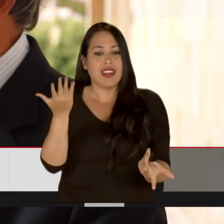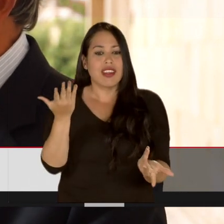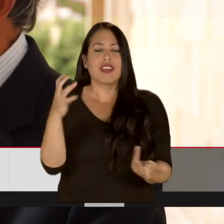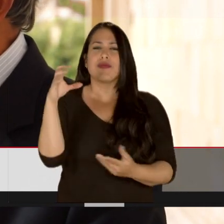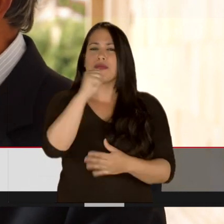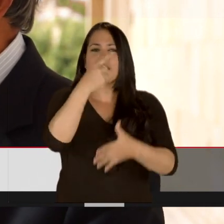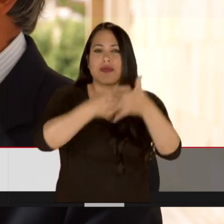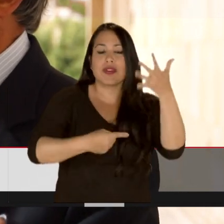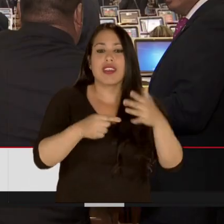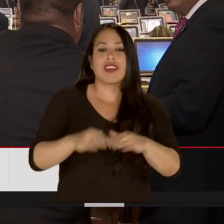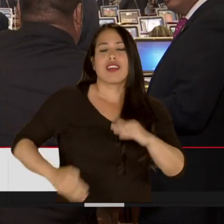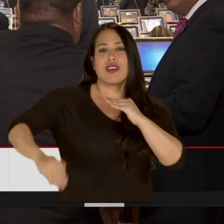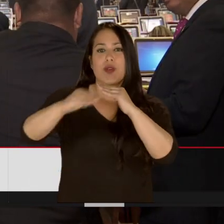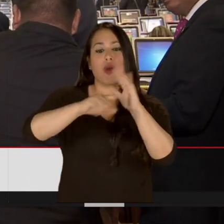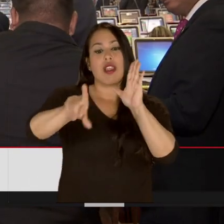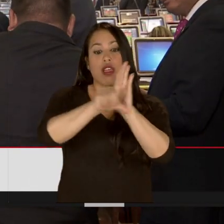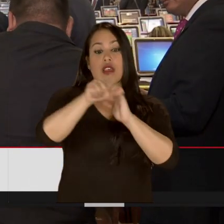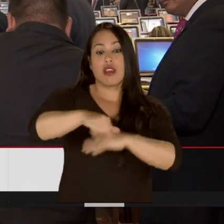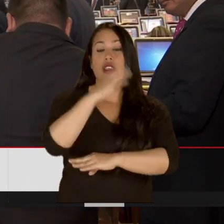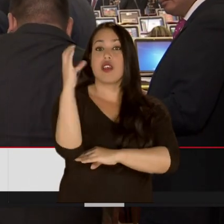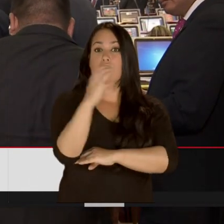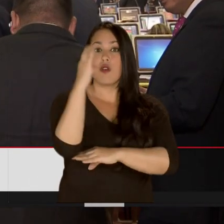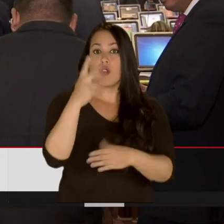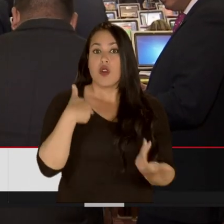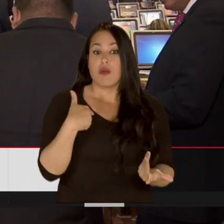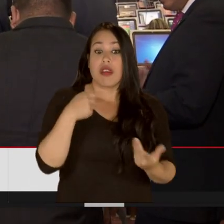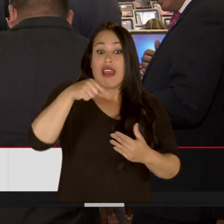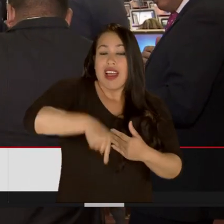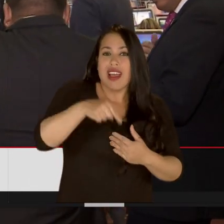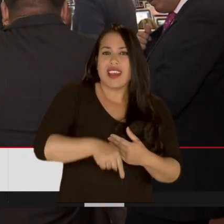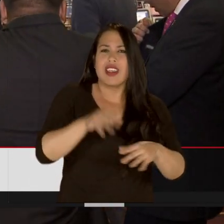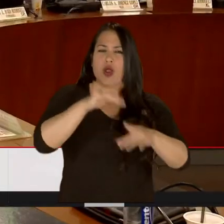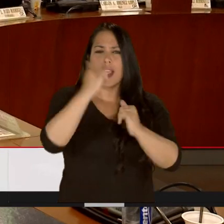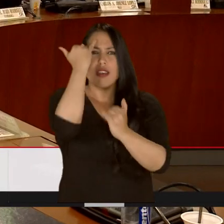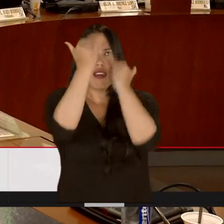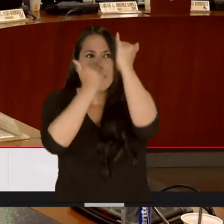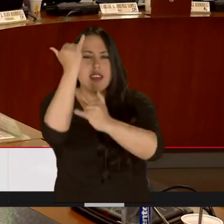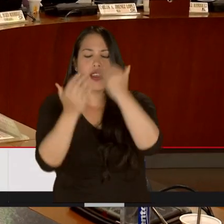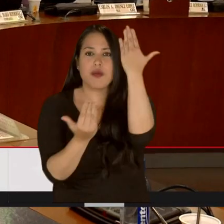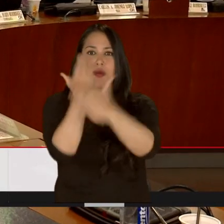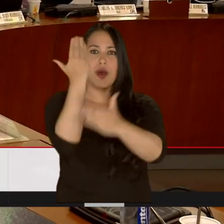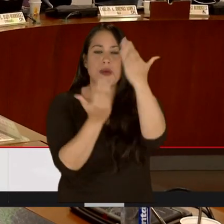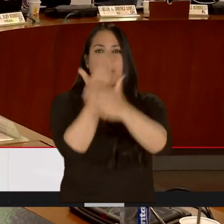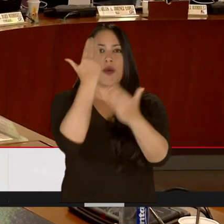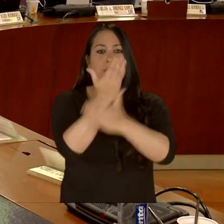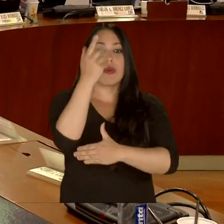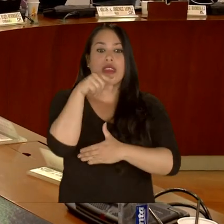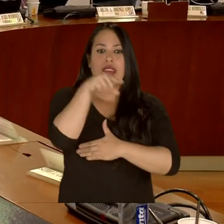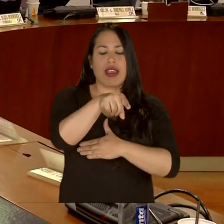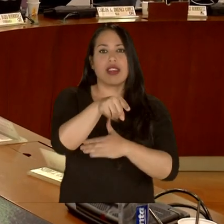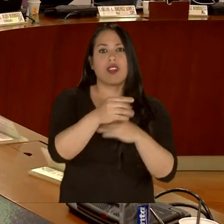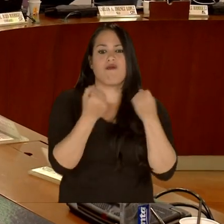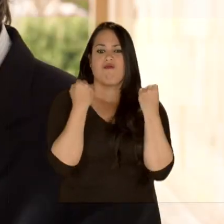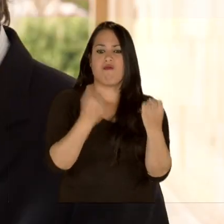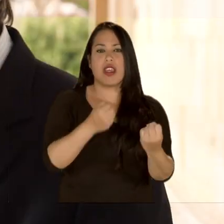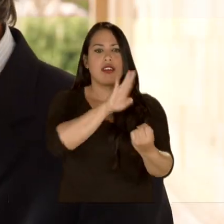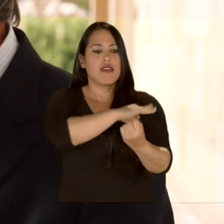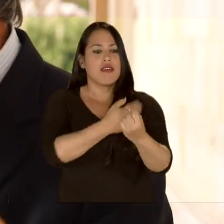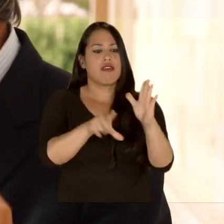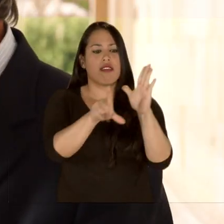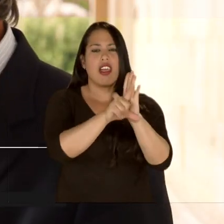desarrollarlo teniendo en cuenta igualmente la legislación colombiana. Lo que hay es que sacar unas iniciativas que tengan